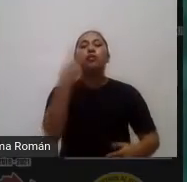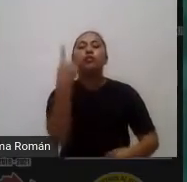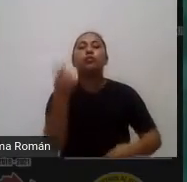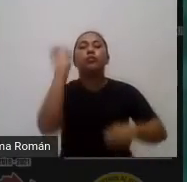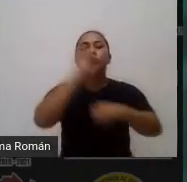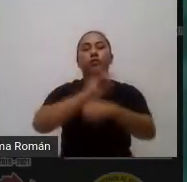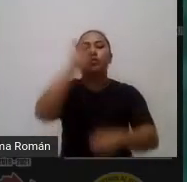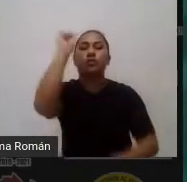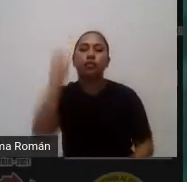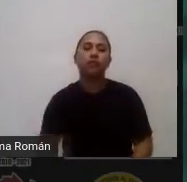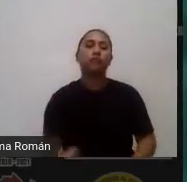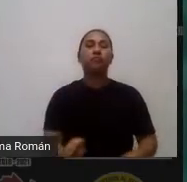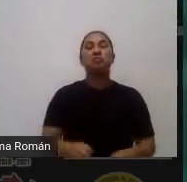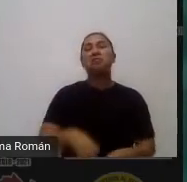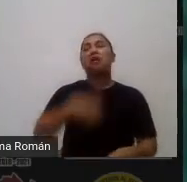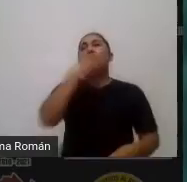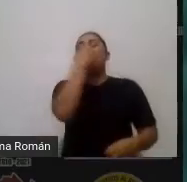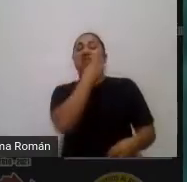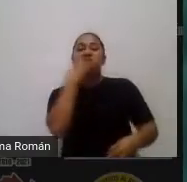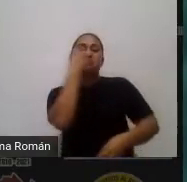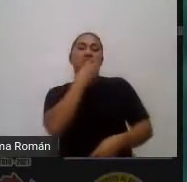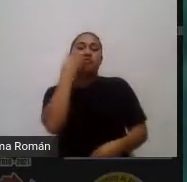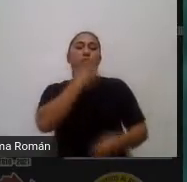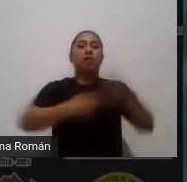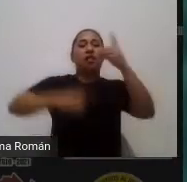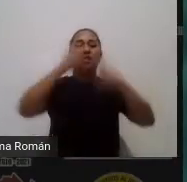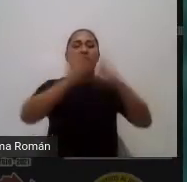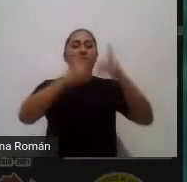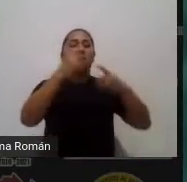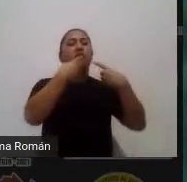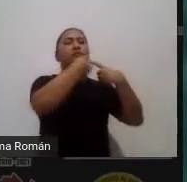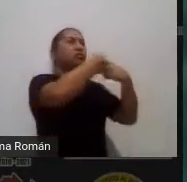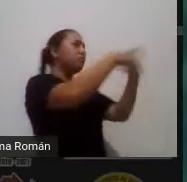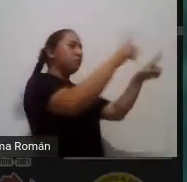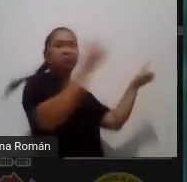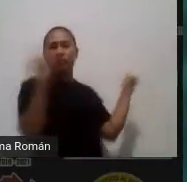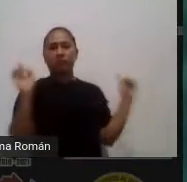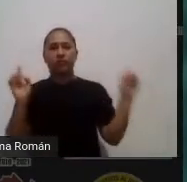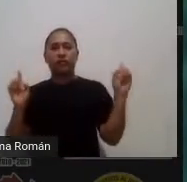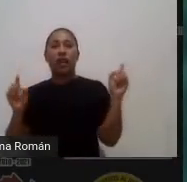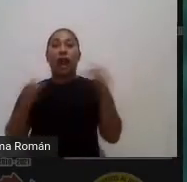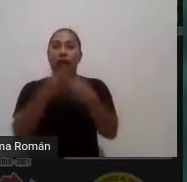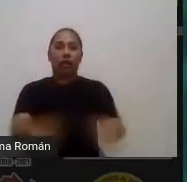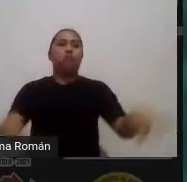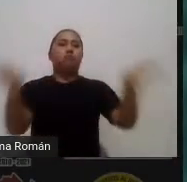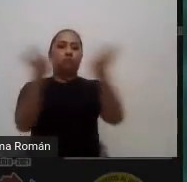colectivo la determinó ok entonces eso es muy interesante